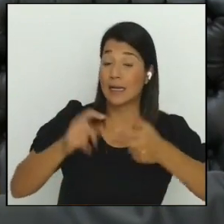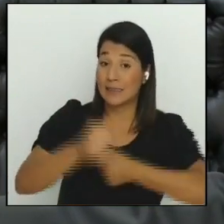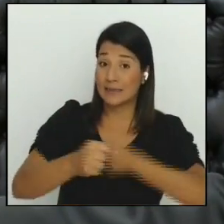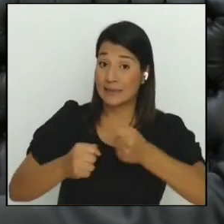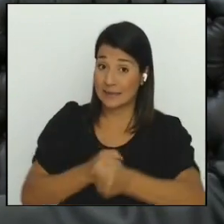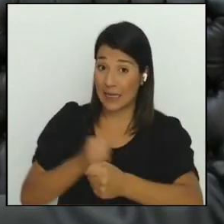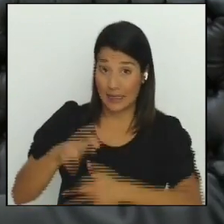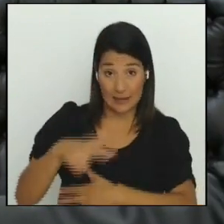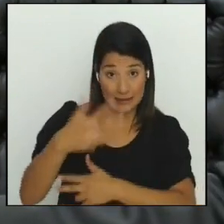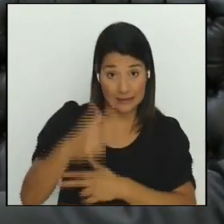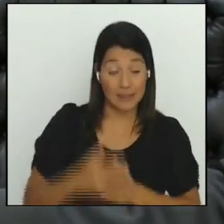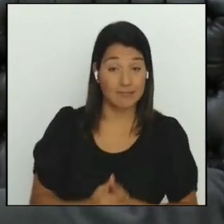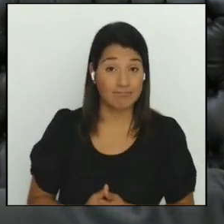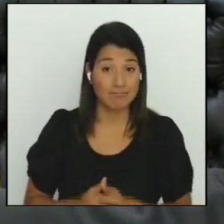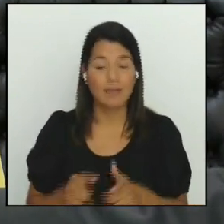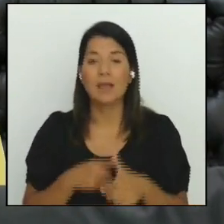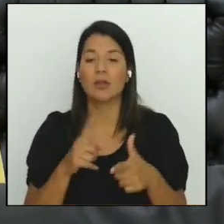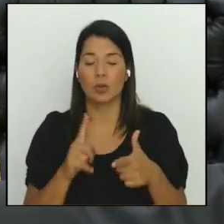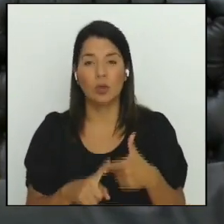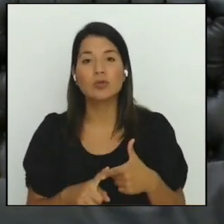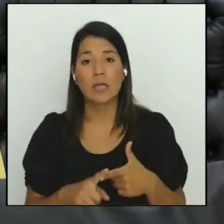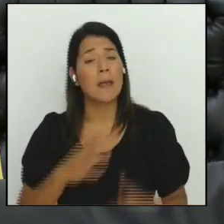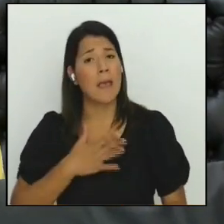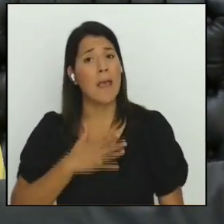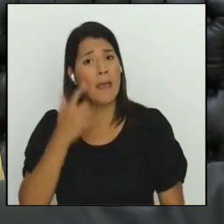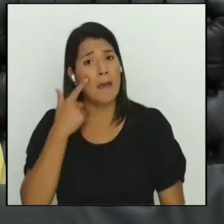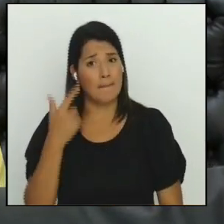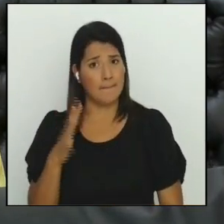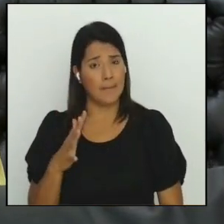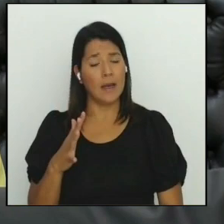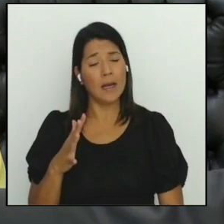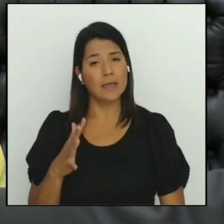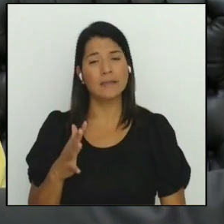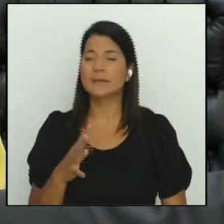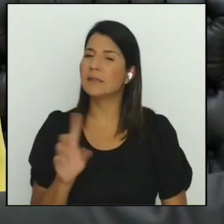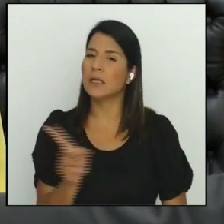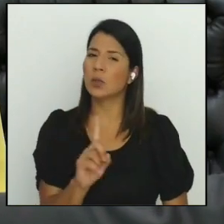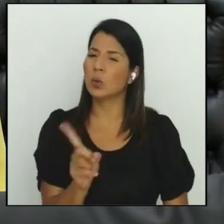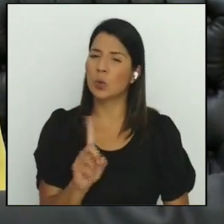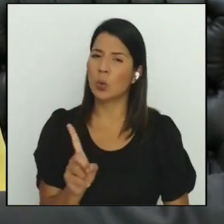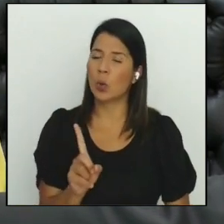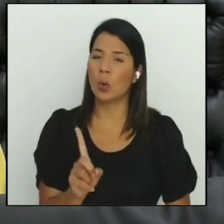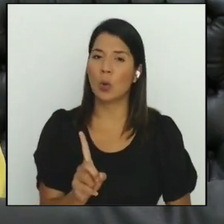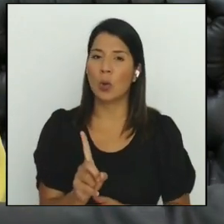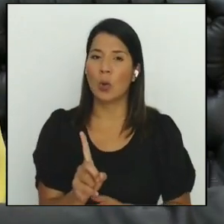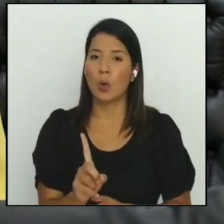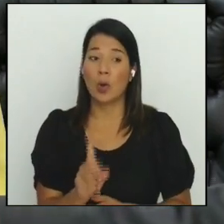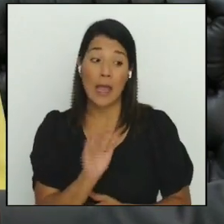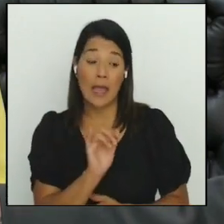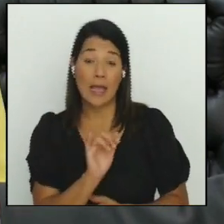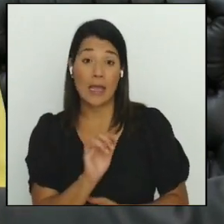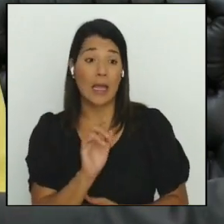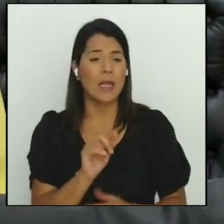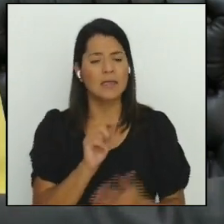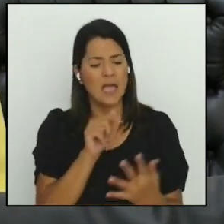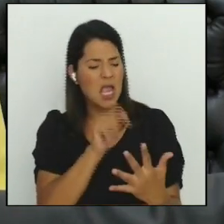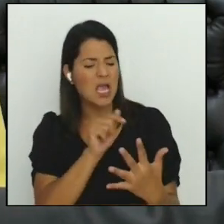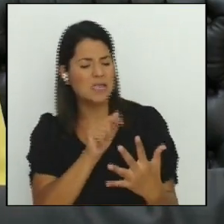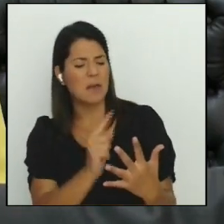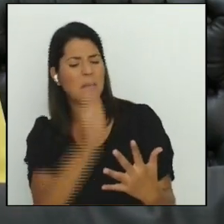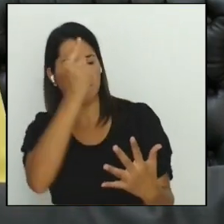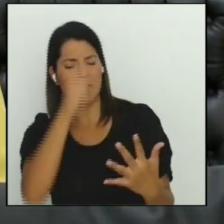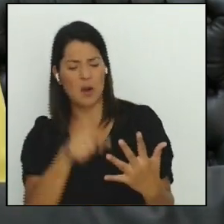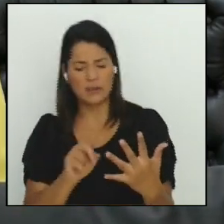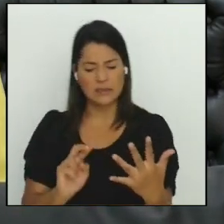que me parece a mí que no es, este es el primero, este es el último, no, es la calidad, la